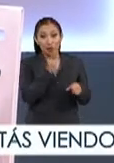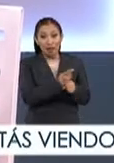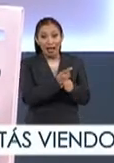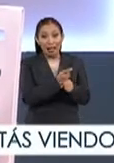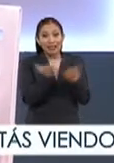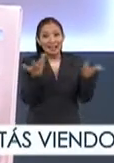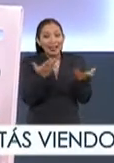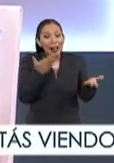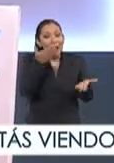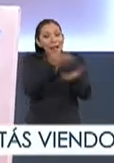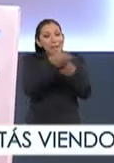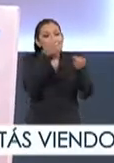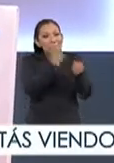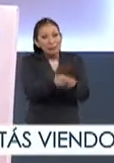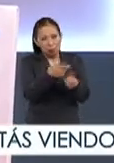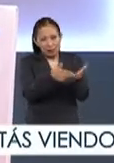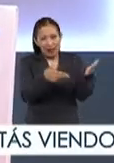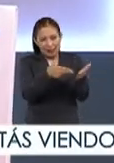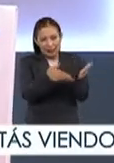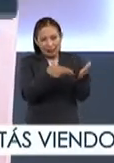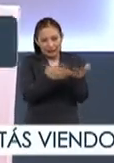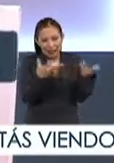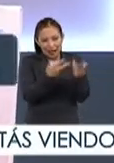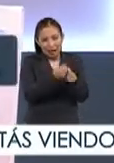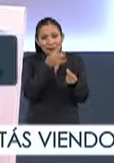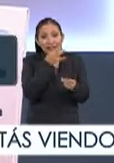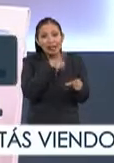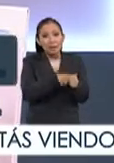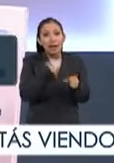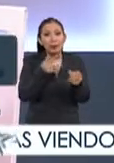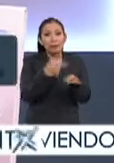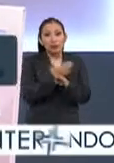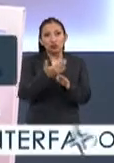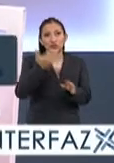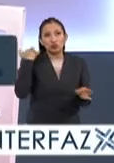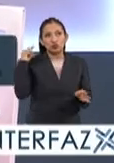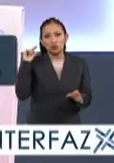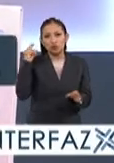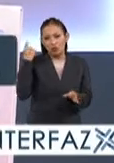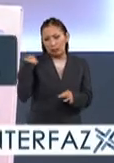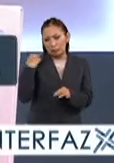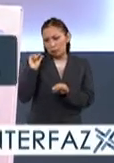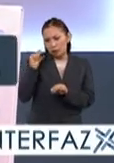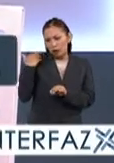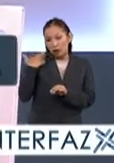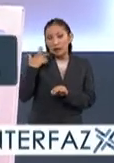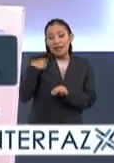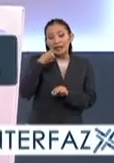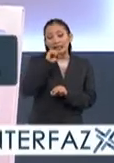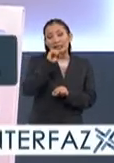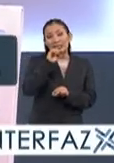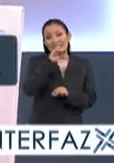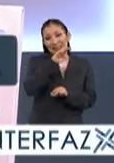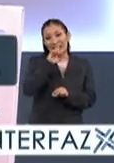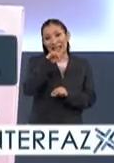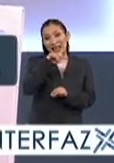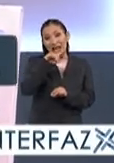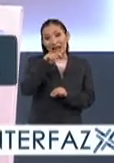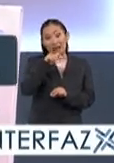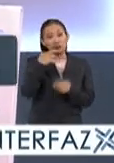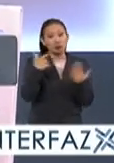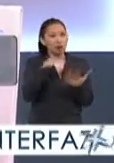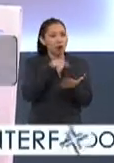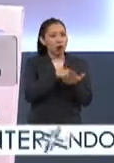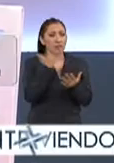de ser parte de algunos de los talleres de este festival que ocurrió apenas hace unos días en el CENART que además es un lugar